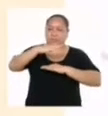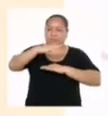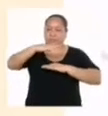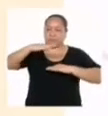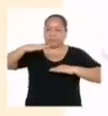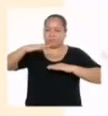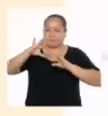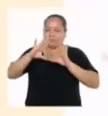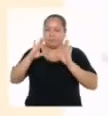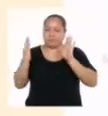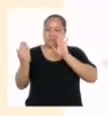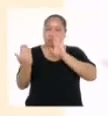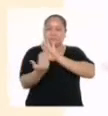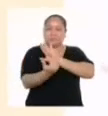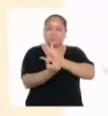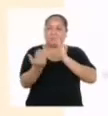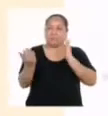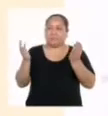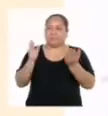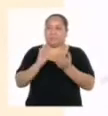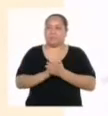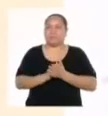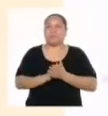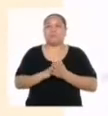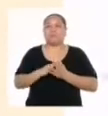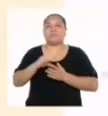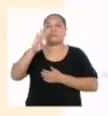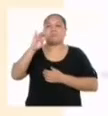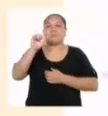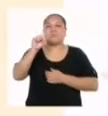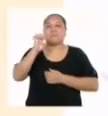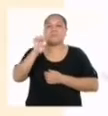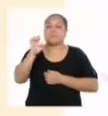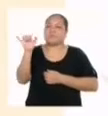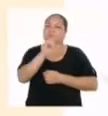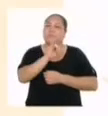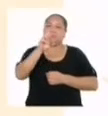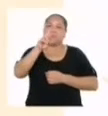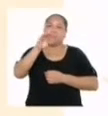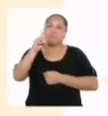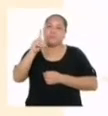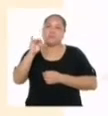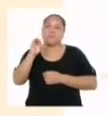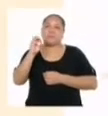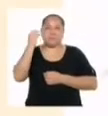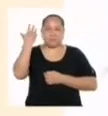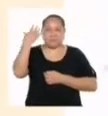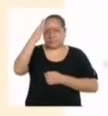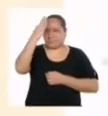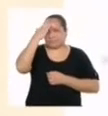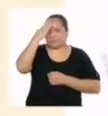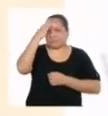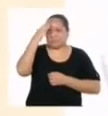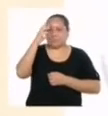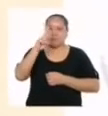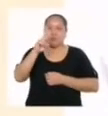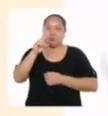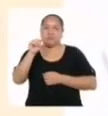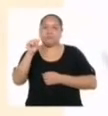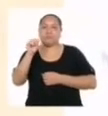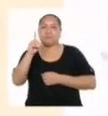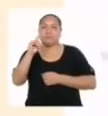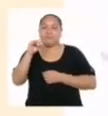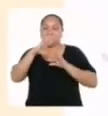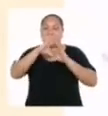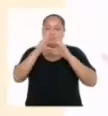intersecan. Las bases de dos cilindros también tienen el mismo radio y como sabemos, el radio